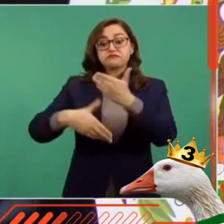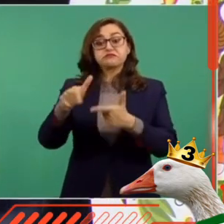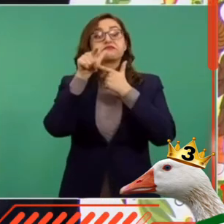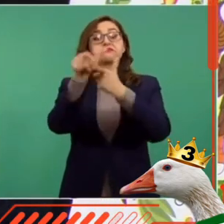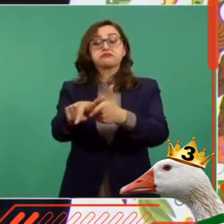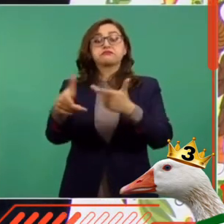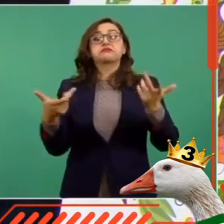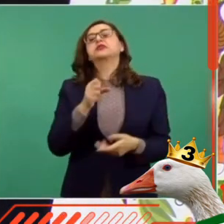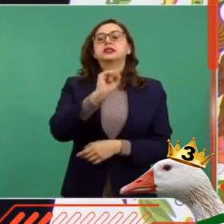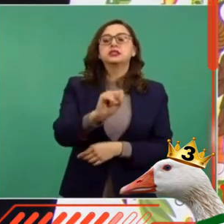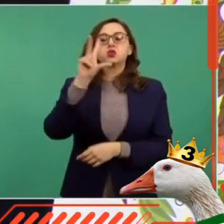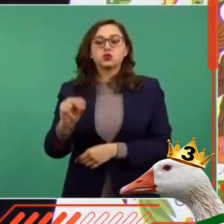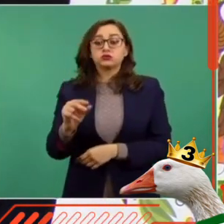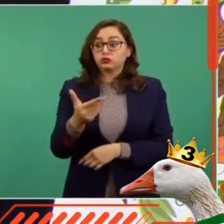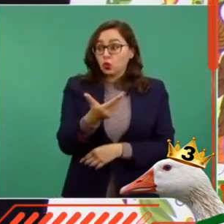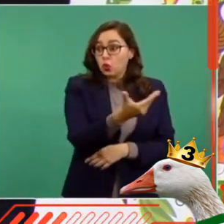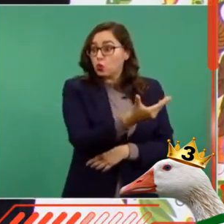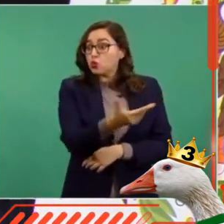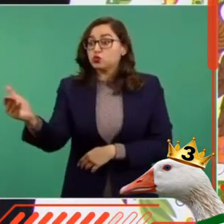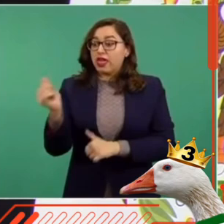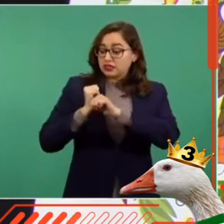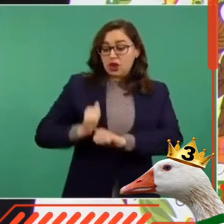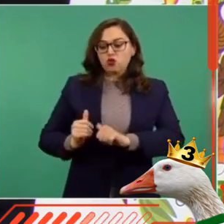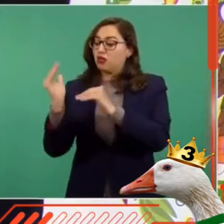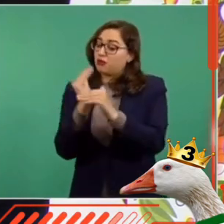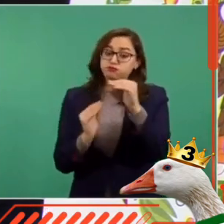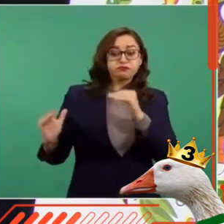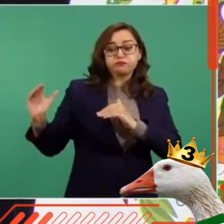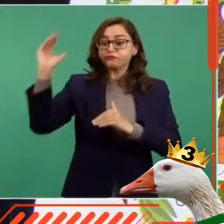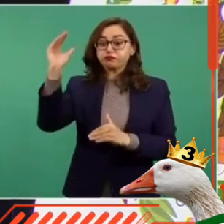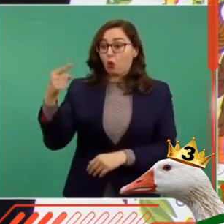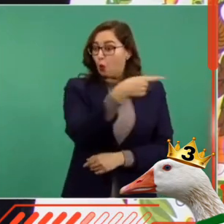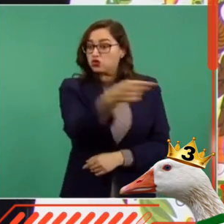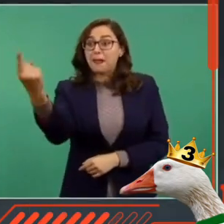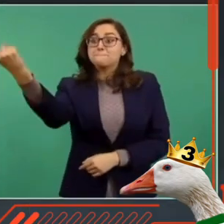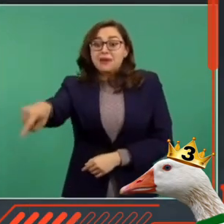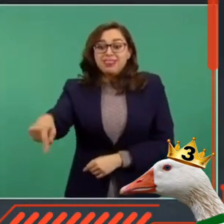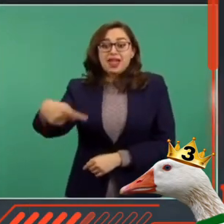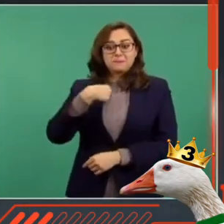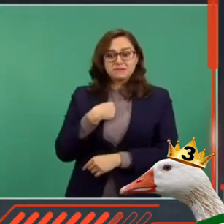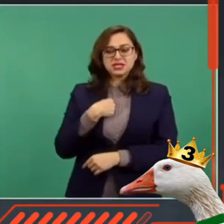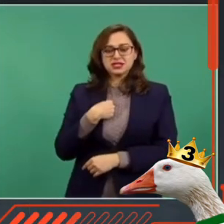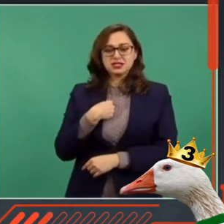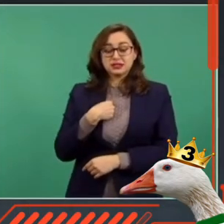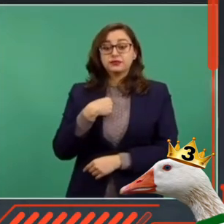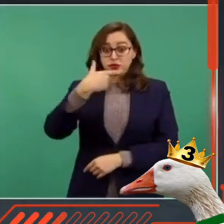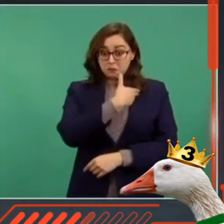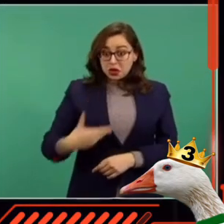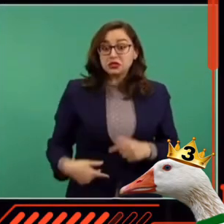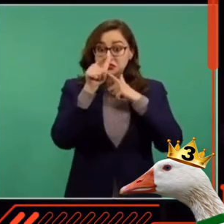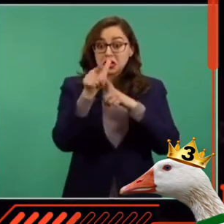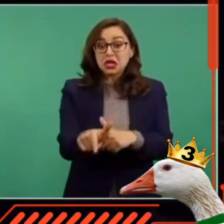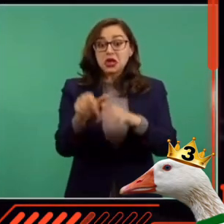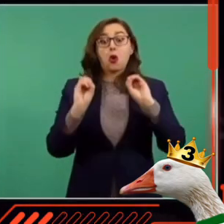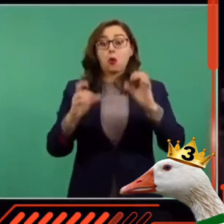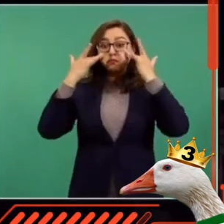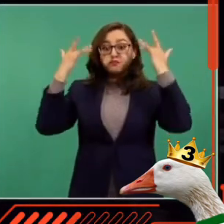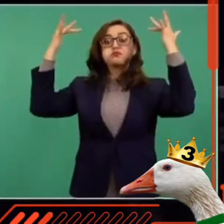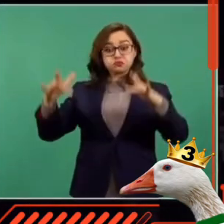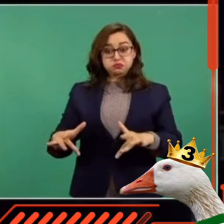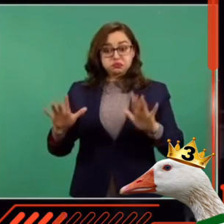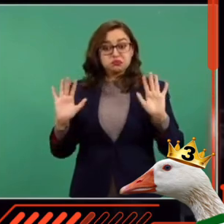se le preguntará al pueblo que es el soberano, el que manda, si quiere que yo continúe en la presidencia o que renuncie.